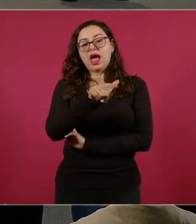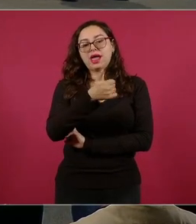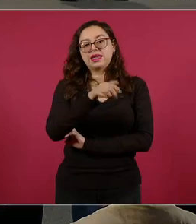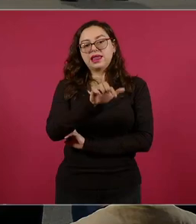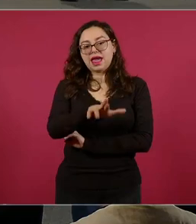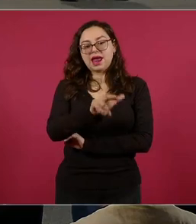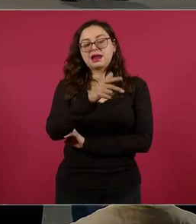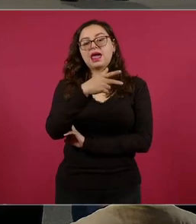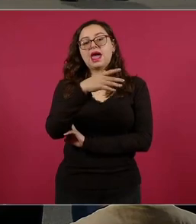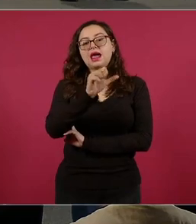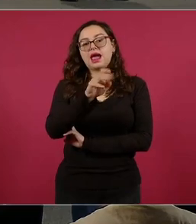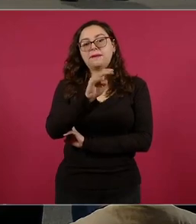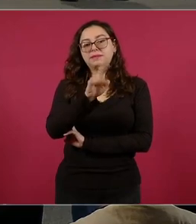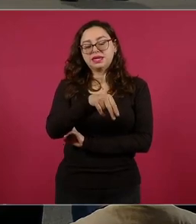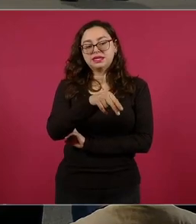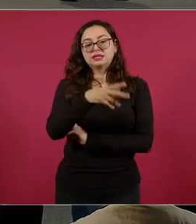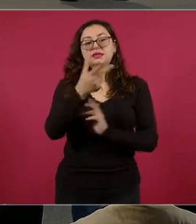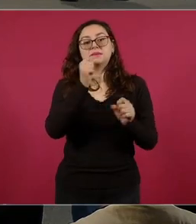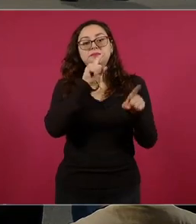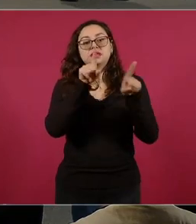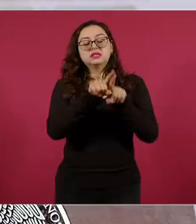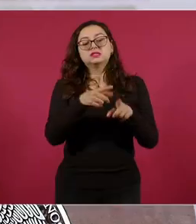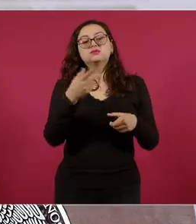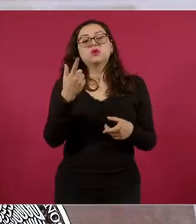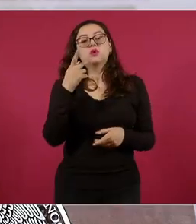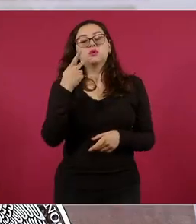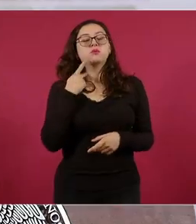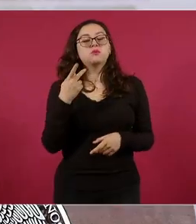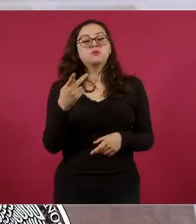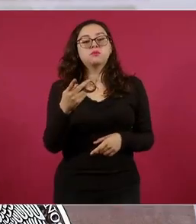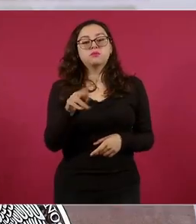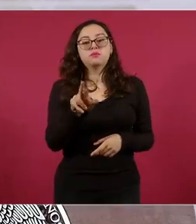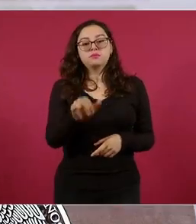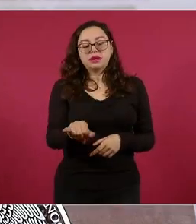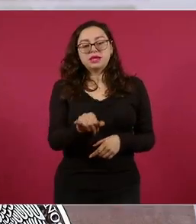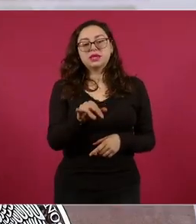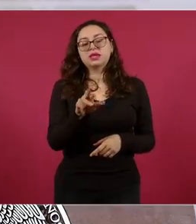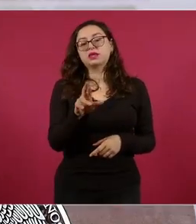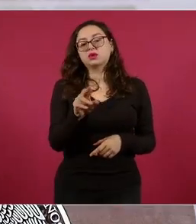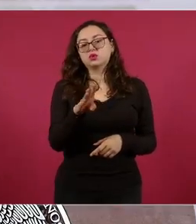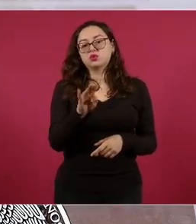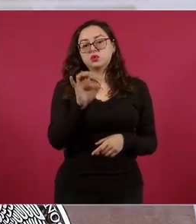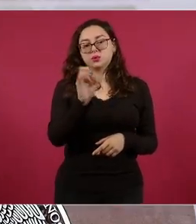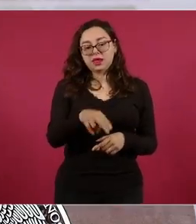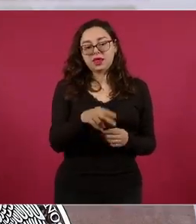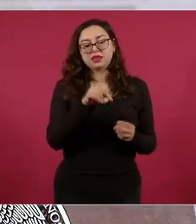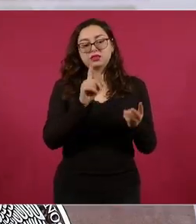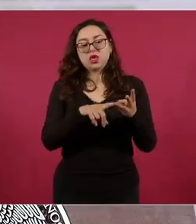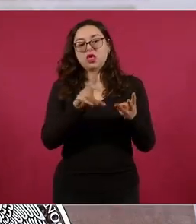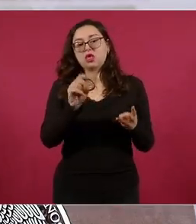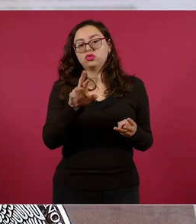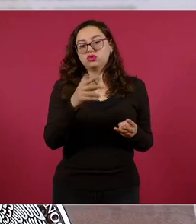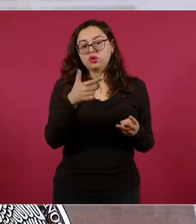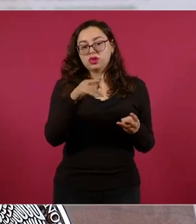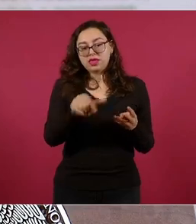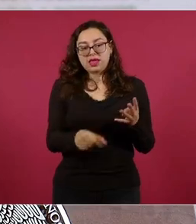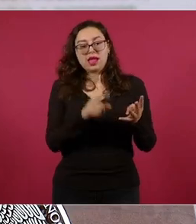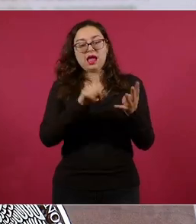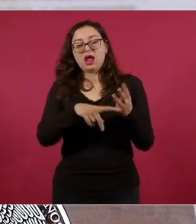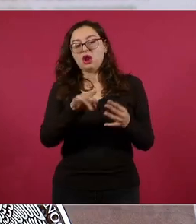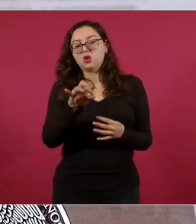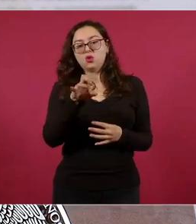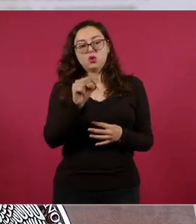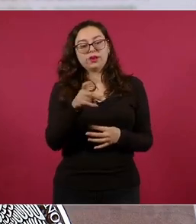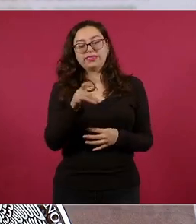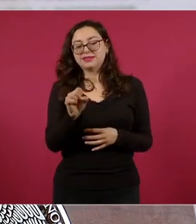Cárdenas, el perredista Rubén Moreira, Joaquín López Dóriga, no nos sorprende, Lourdes Mendoza, entre otros.